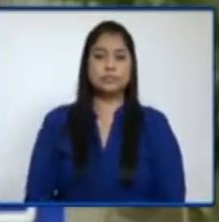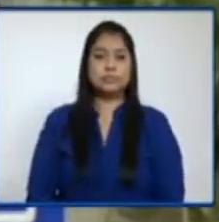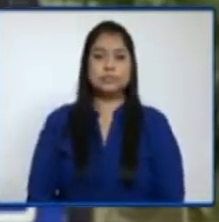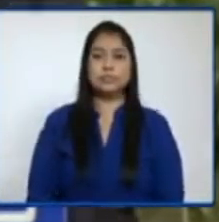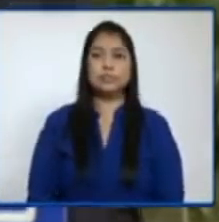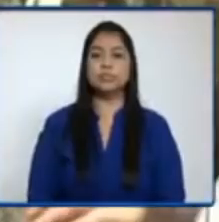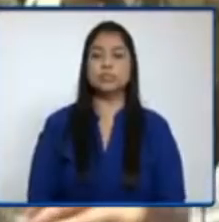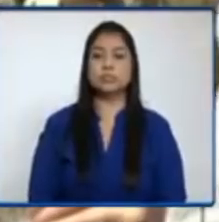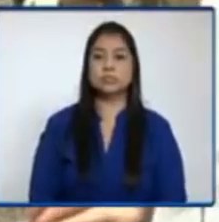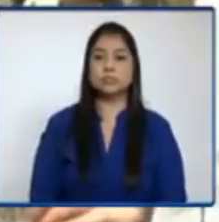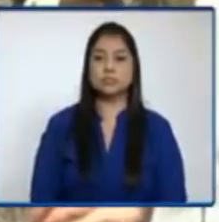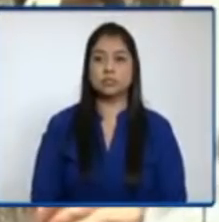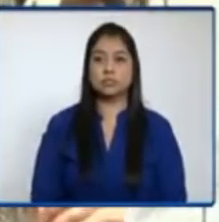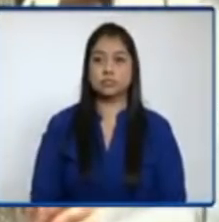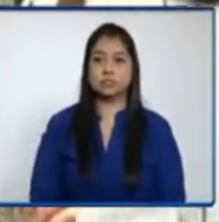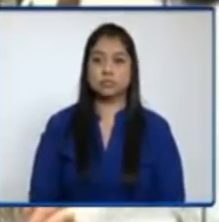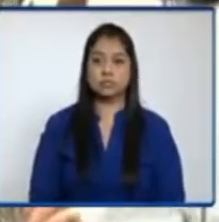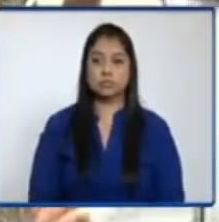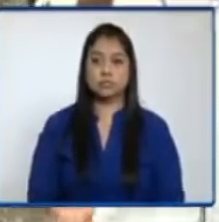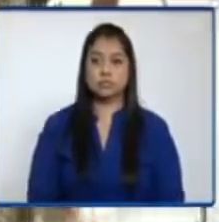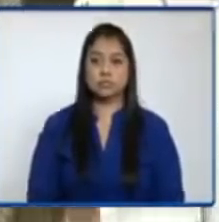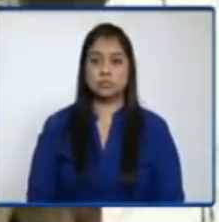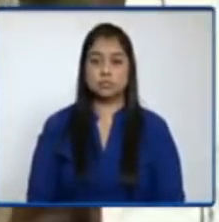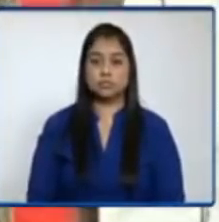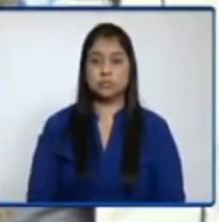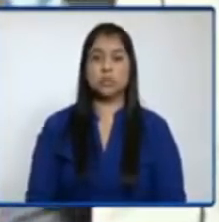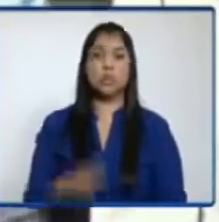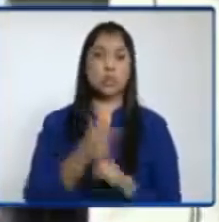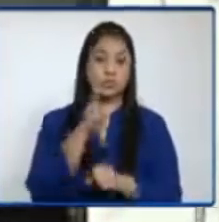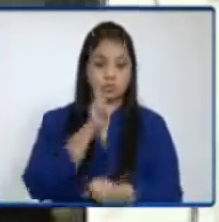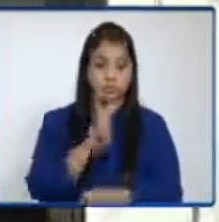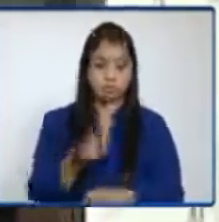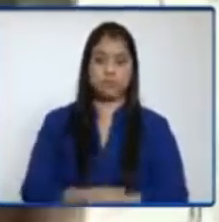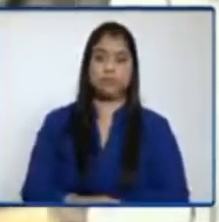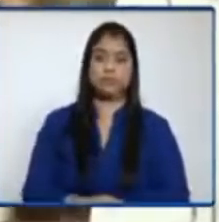Bueno, vamos a iniciar con la pregunta de María Olga Menaldo de Guatevisión.